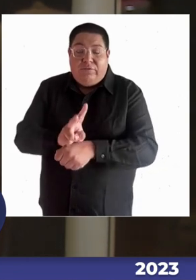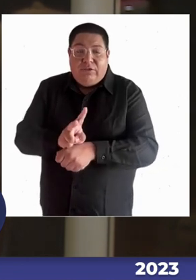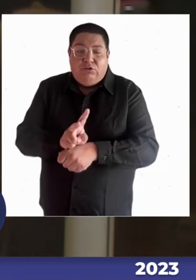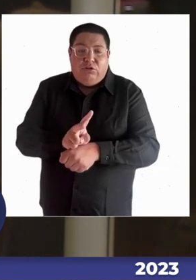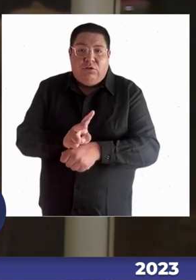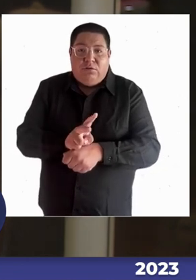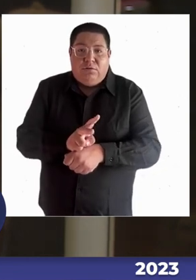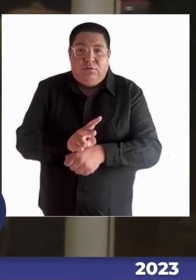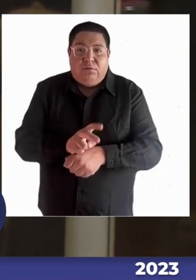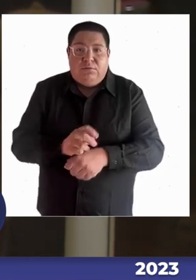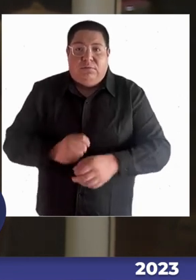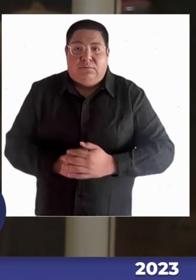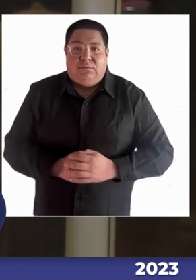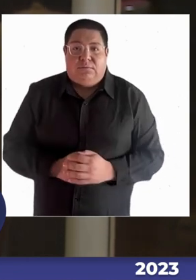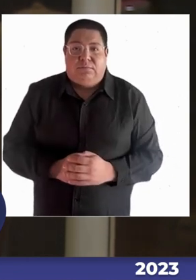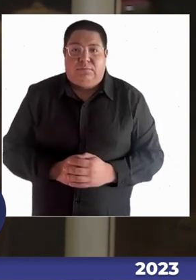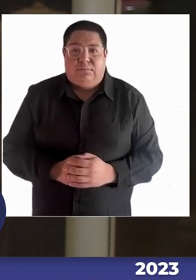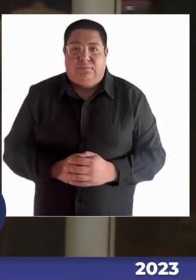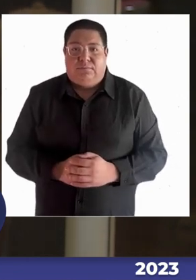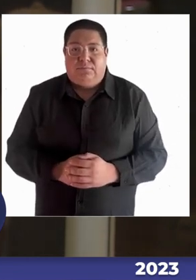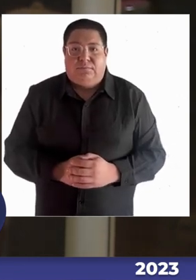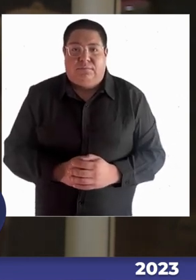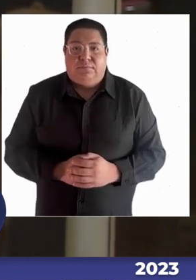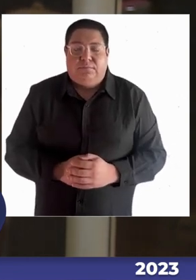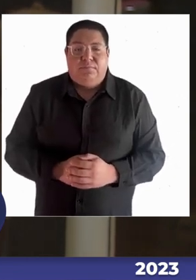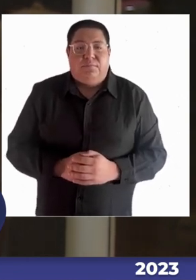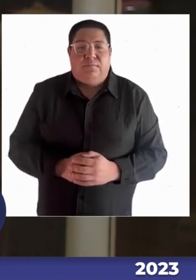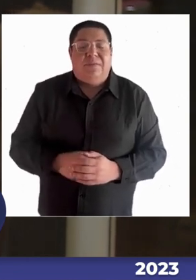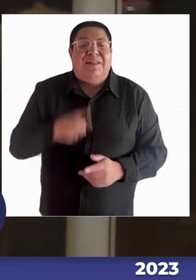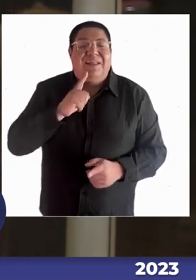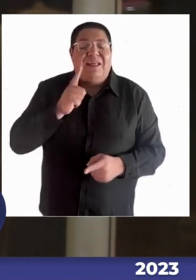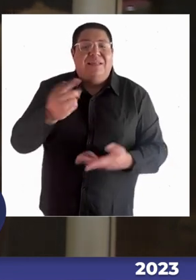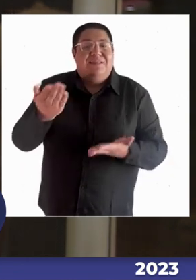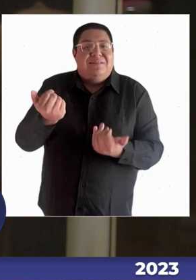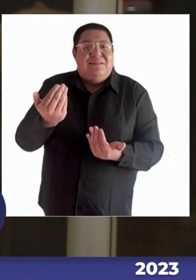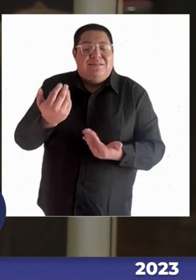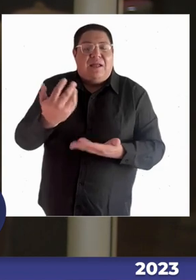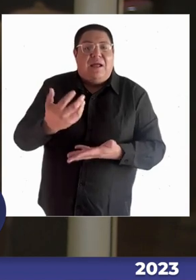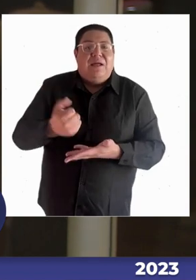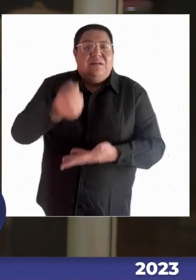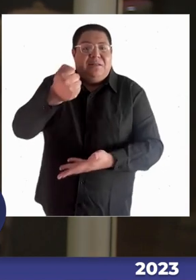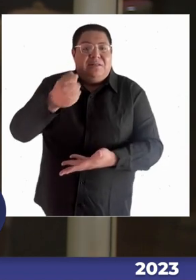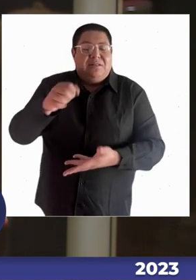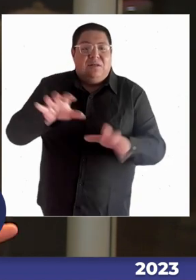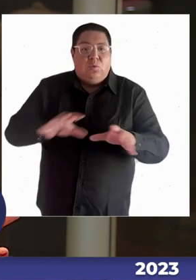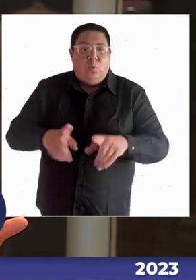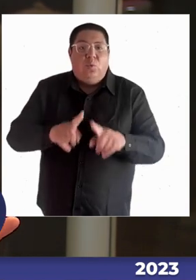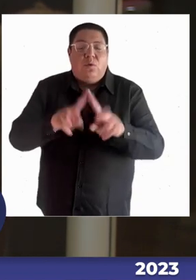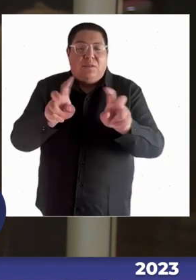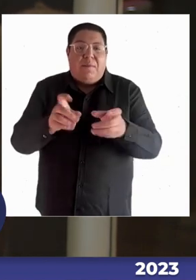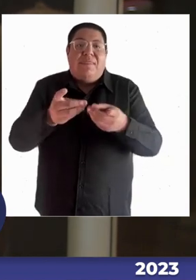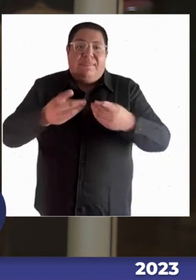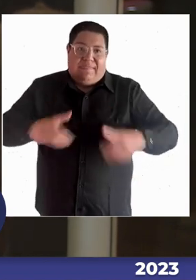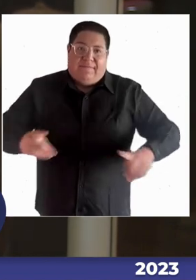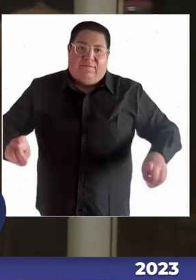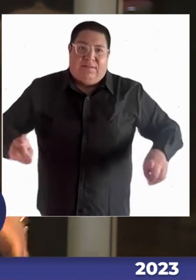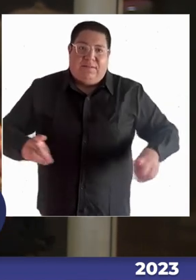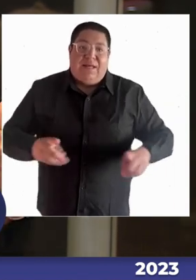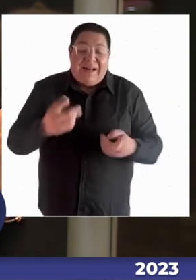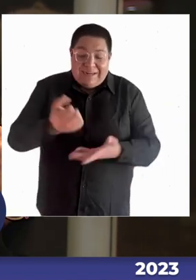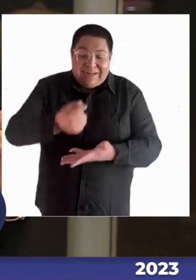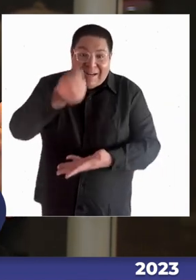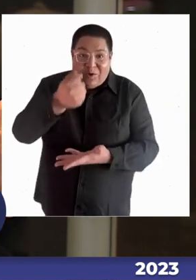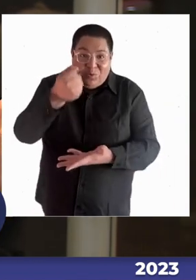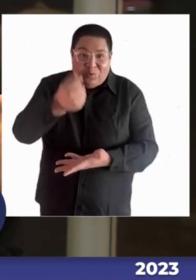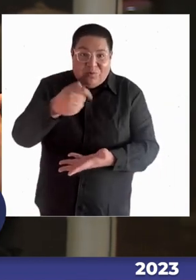apoyos a estudiante en el aula son recursos. Contar con todo el material pedagógico que pueda responder a la diversidad son recursos. El apoyo